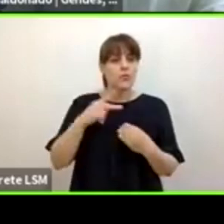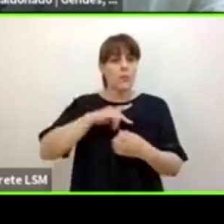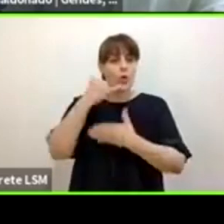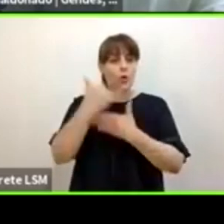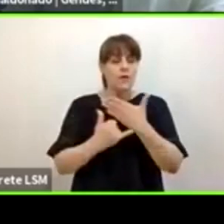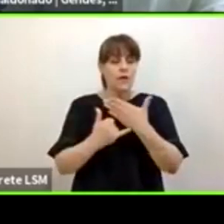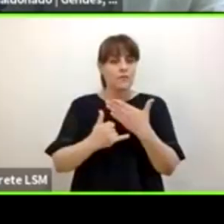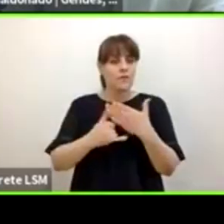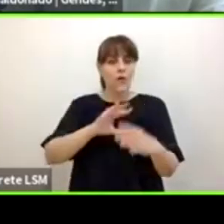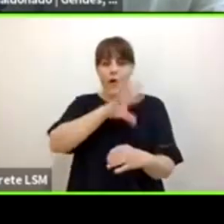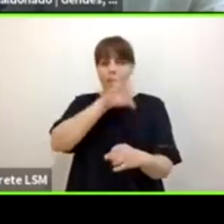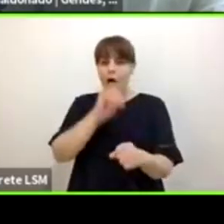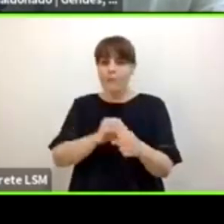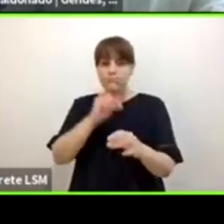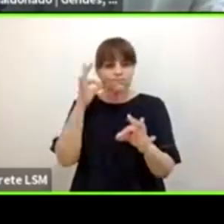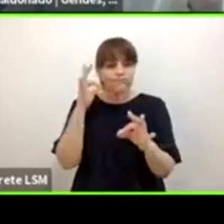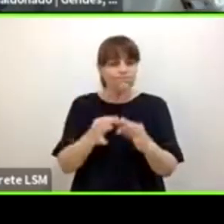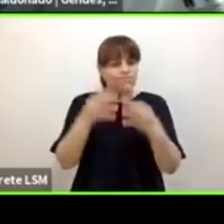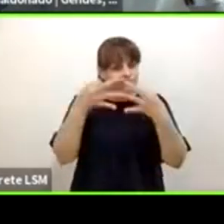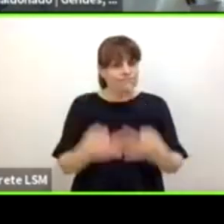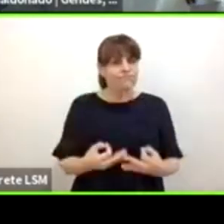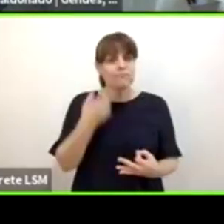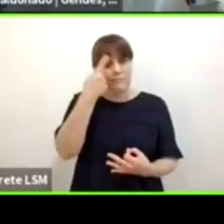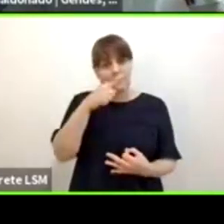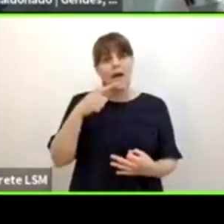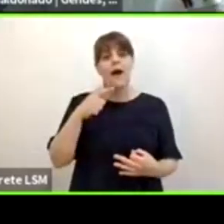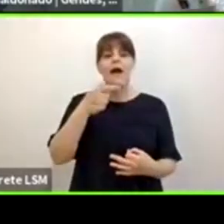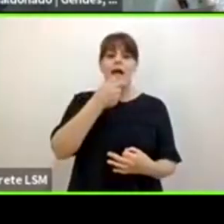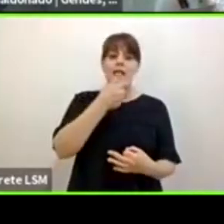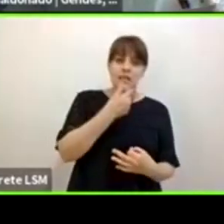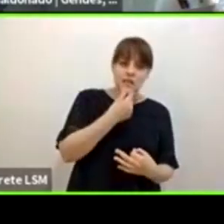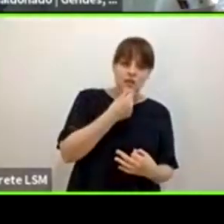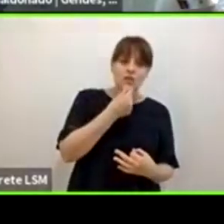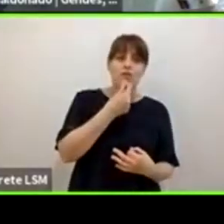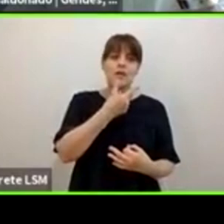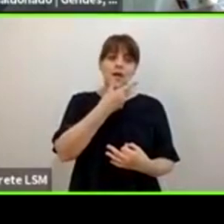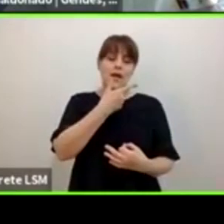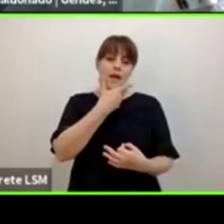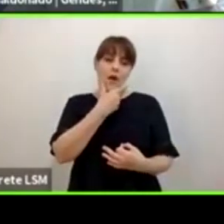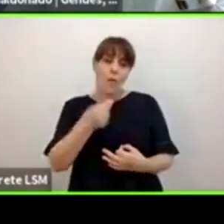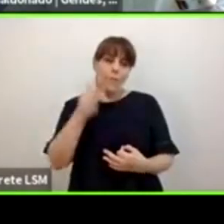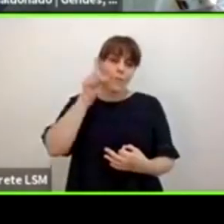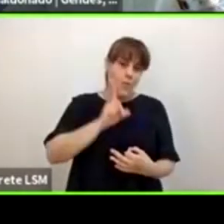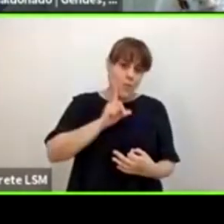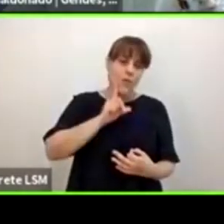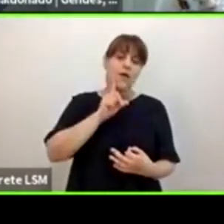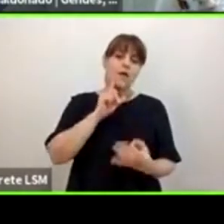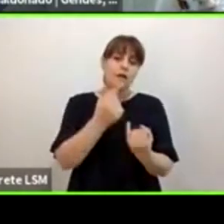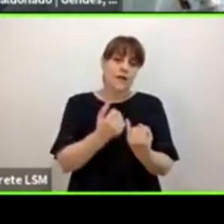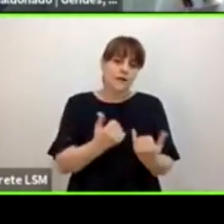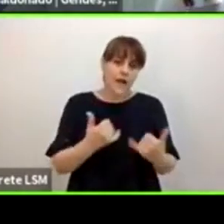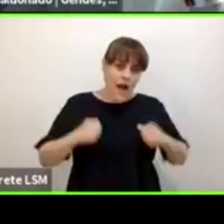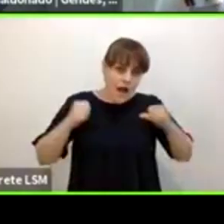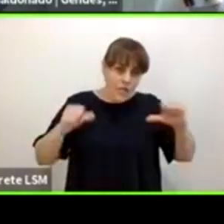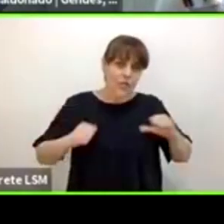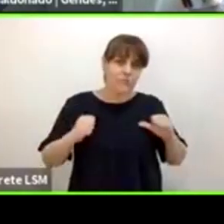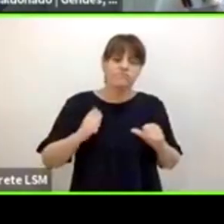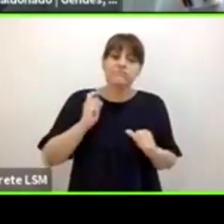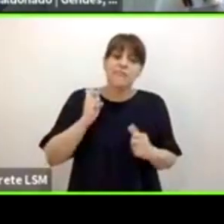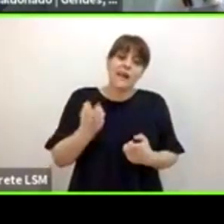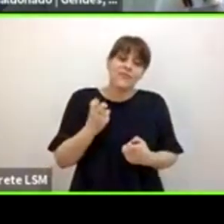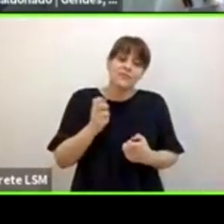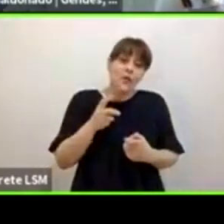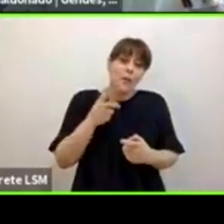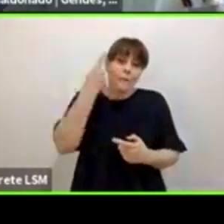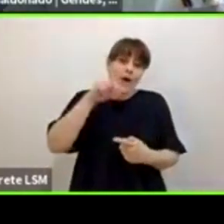vidas de niñas y adolescentes eso tiene que ver con el país que queremos con el país el futuro del país que